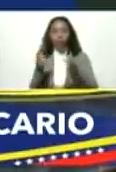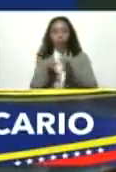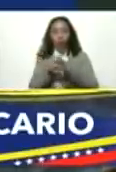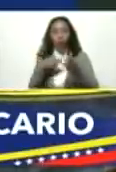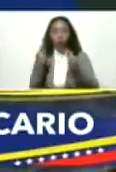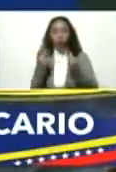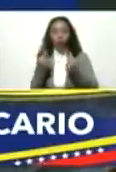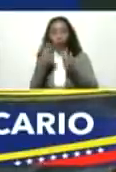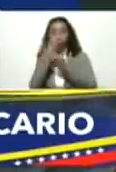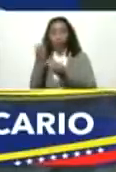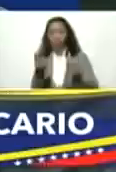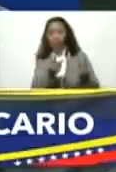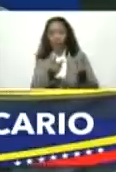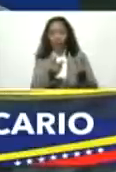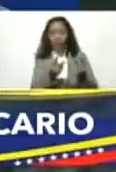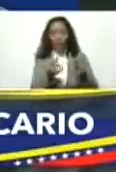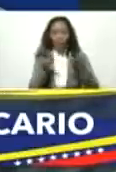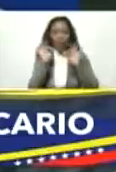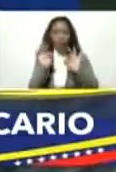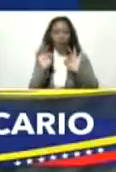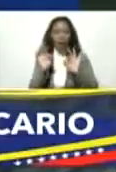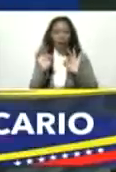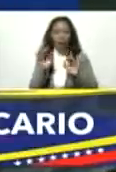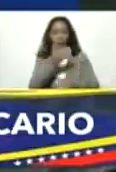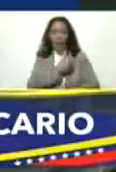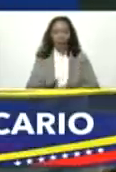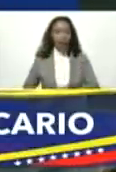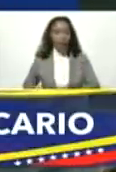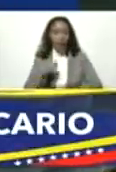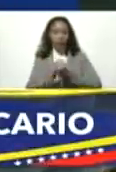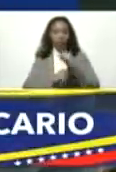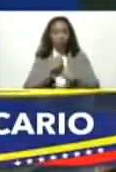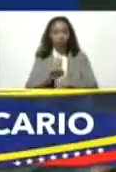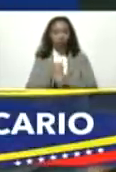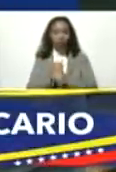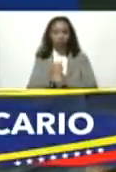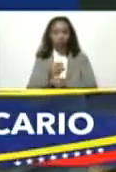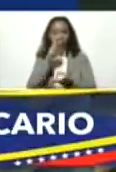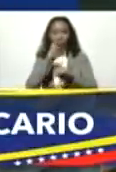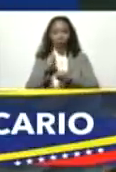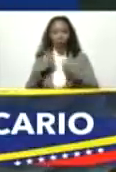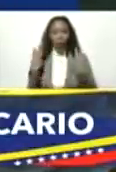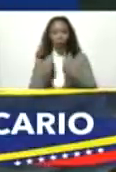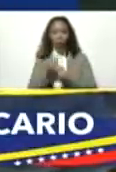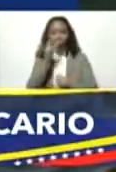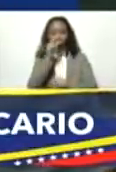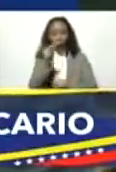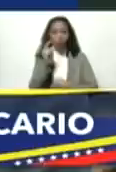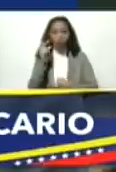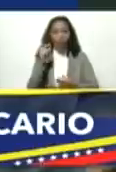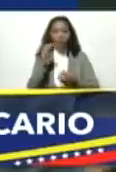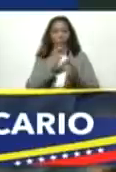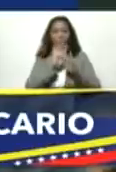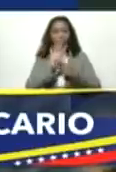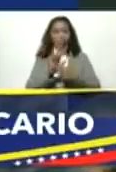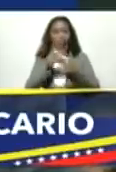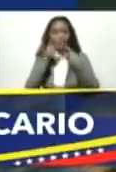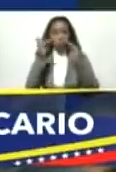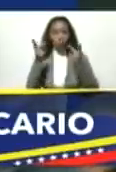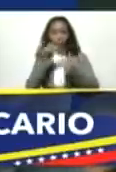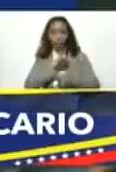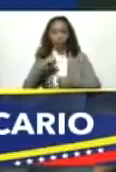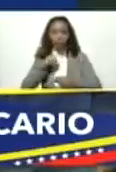especiales presidente de la asociación bancaria compañeros y compañeras representantes de la banca pública y privada amigos todos